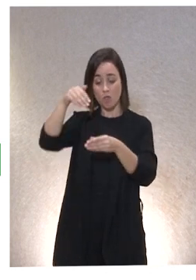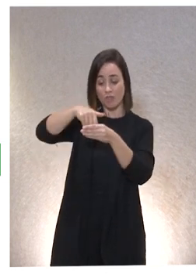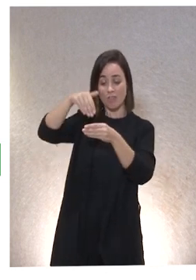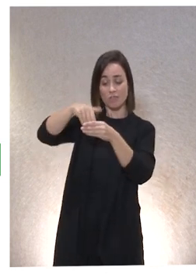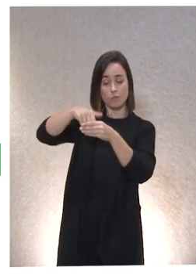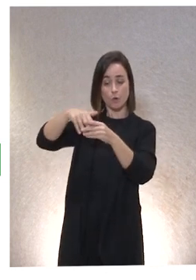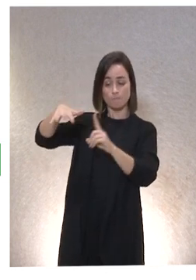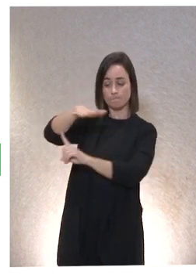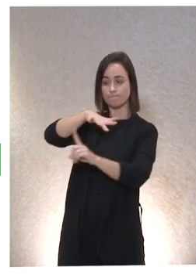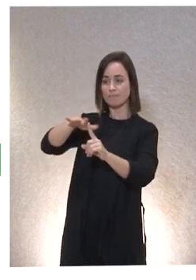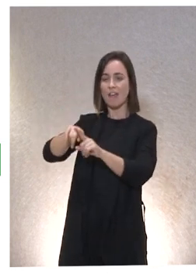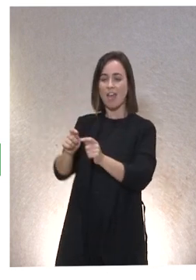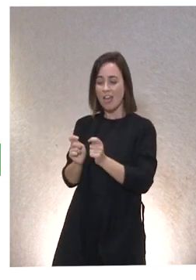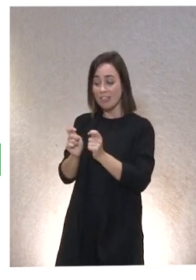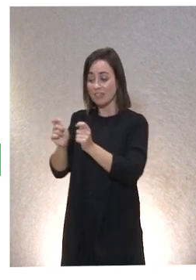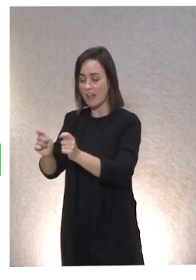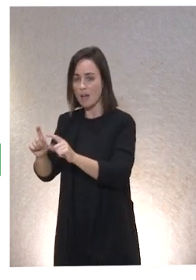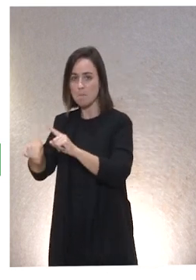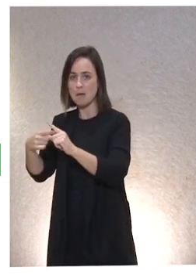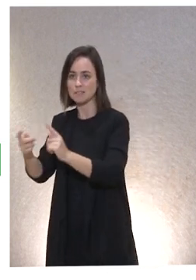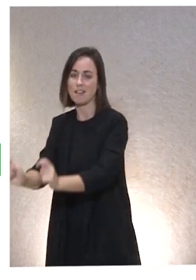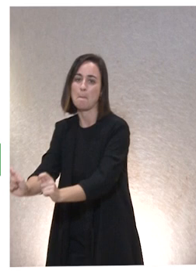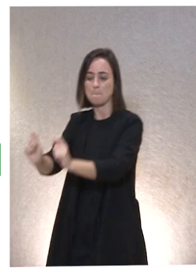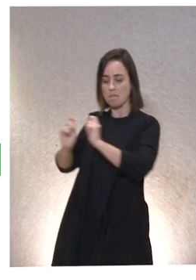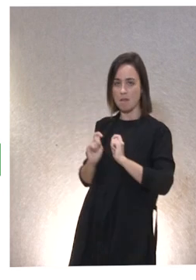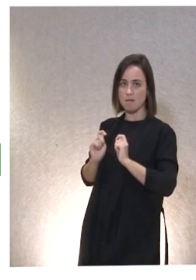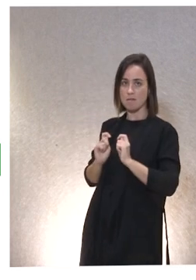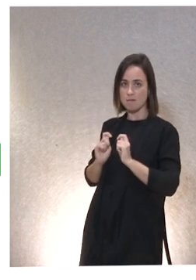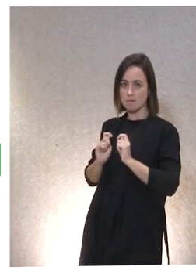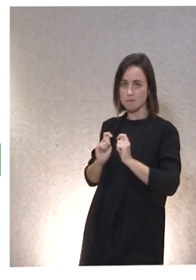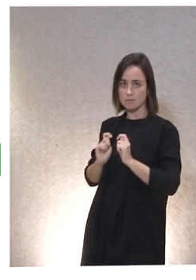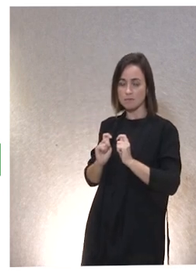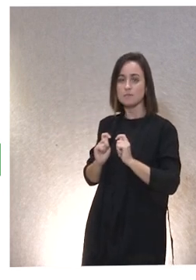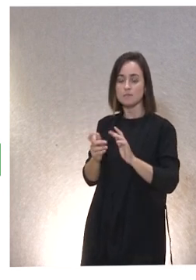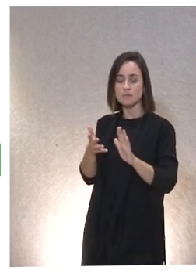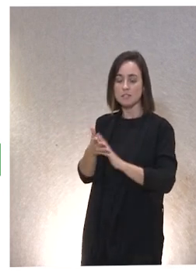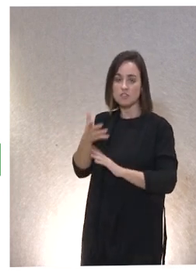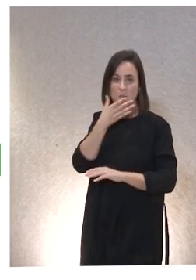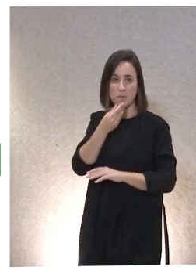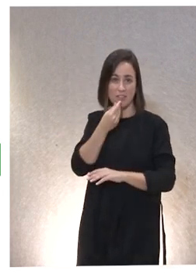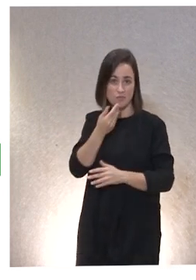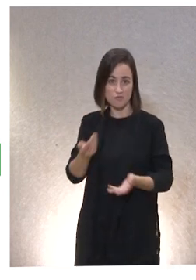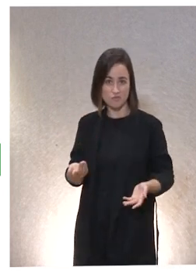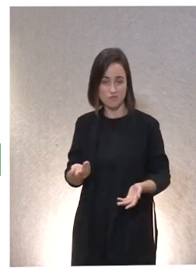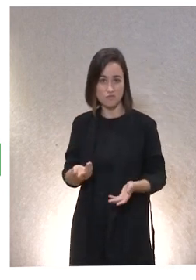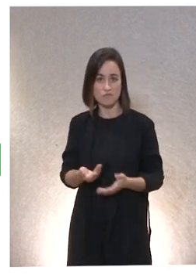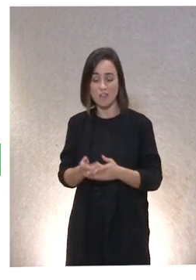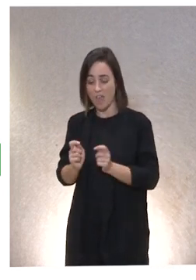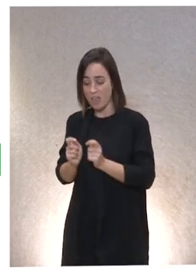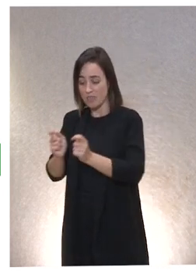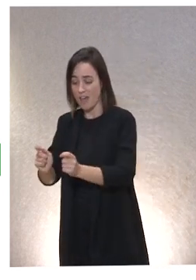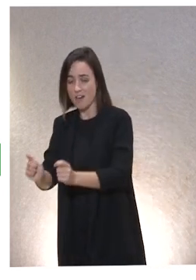Y esto es lo que es precioso. Siempre presenta el dar y el recibir cuando se modula adecuadamente este dar y el recibir.